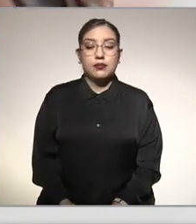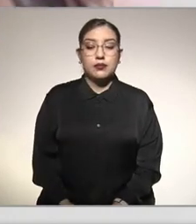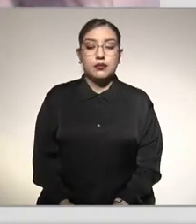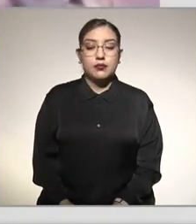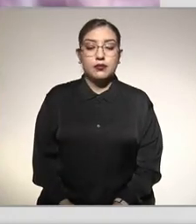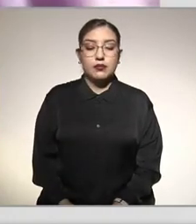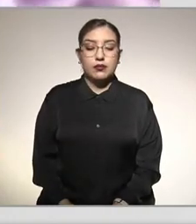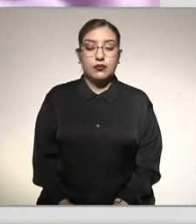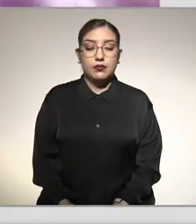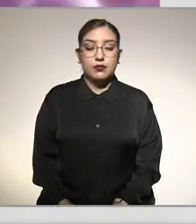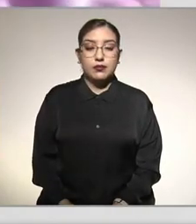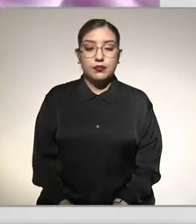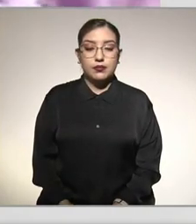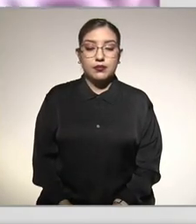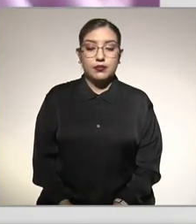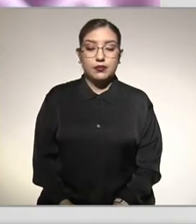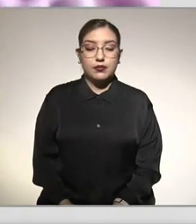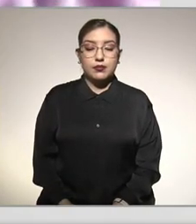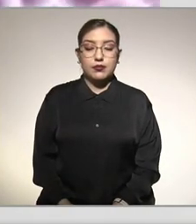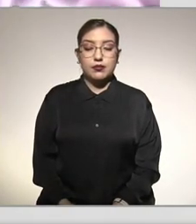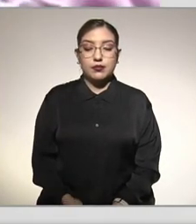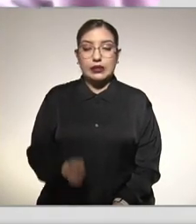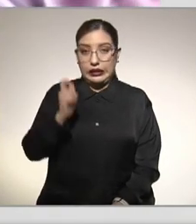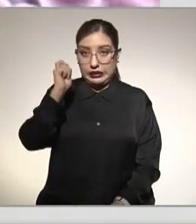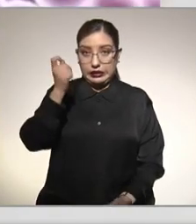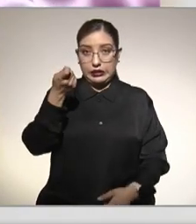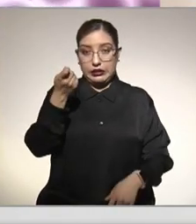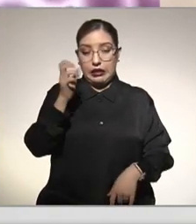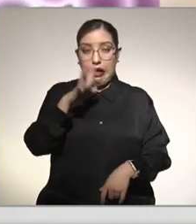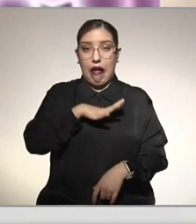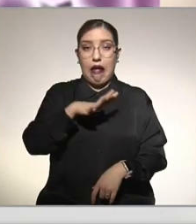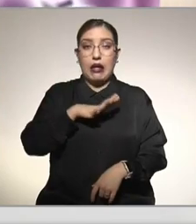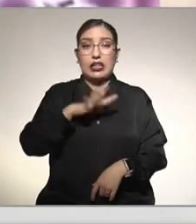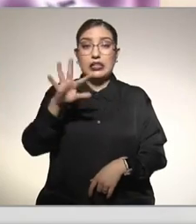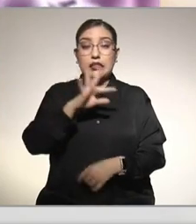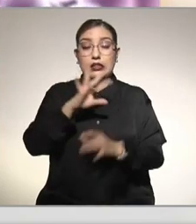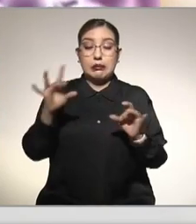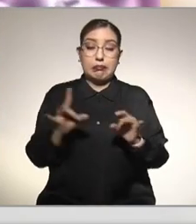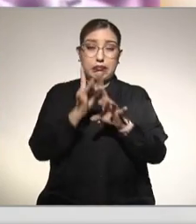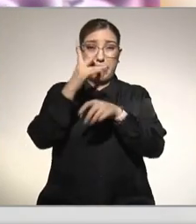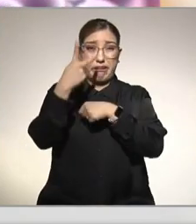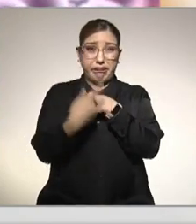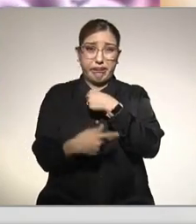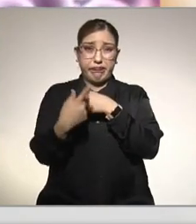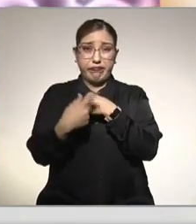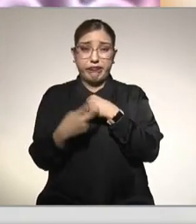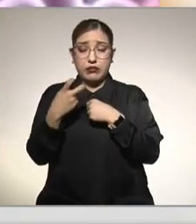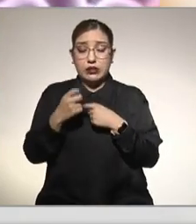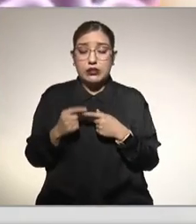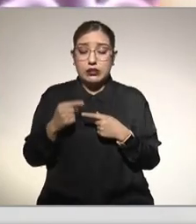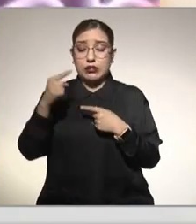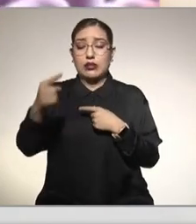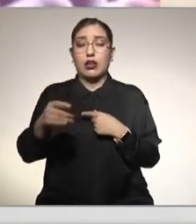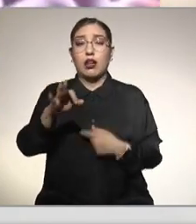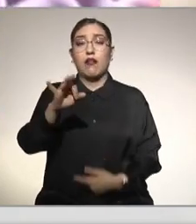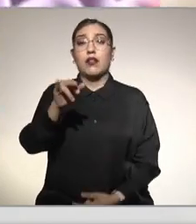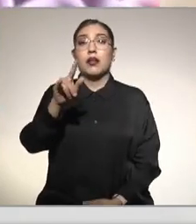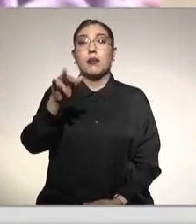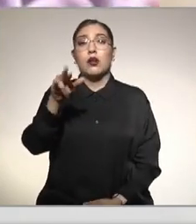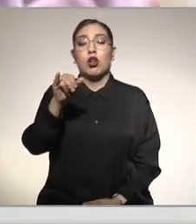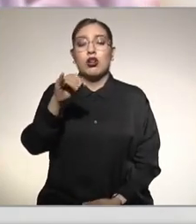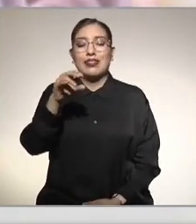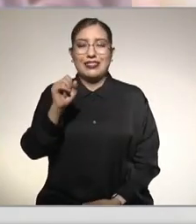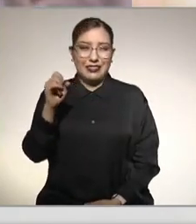sus polimorfismos puede tener un aumento del riesgo de paso a fibrosis puede tener